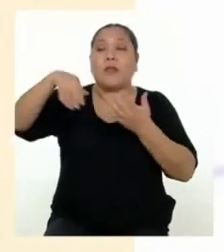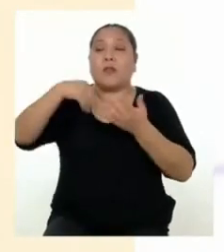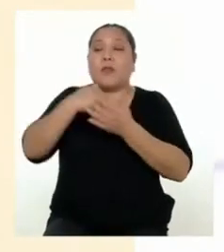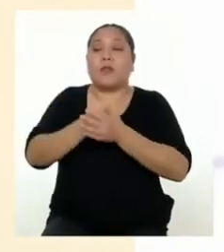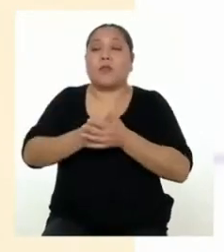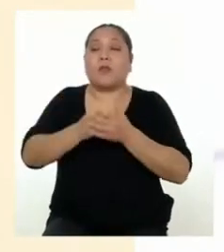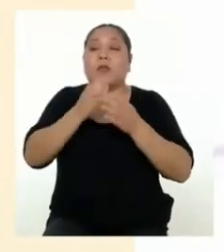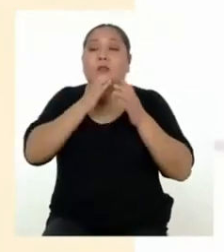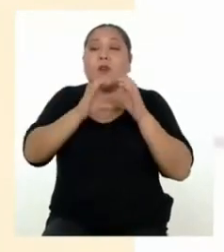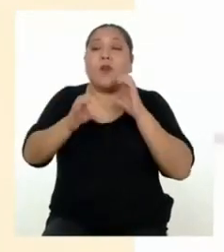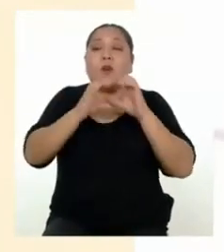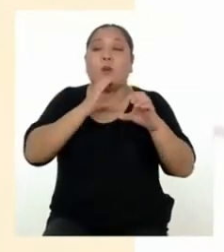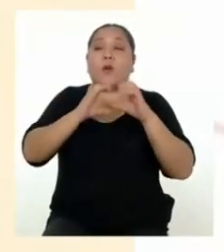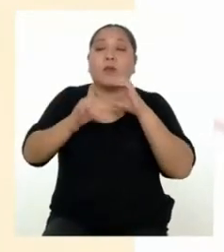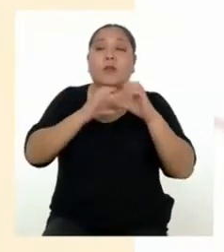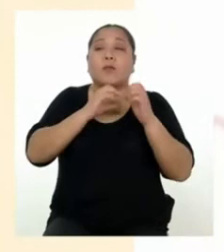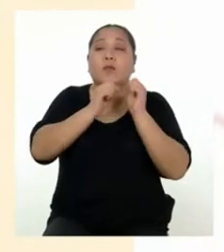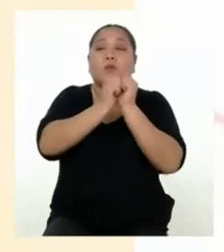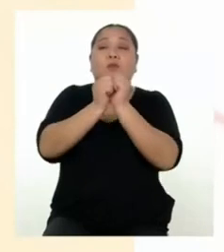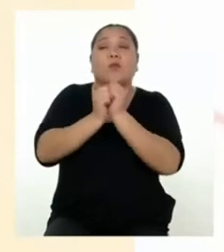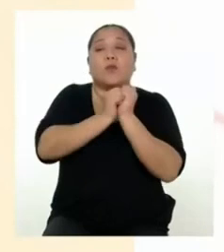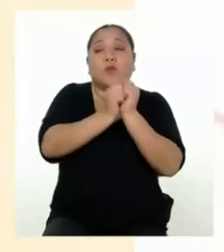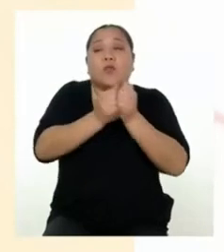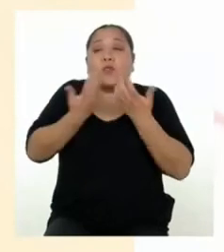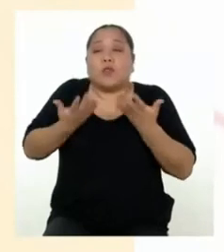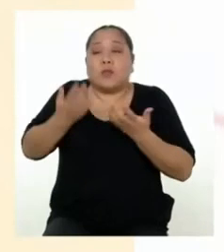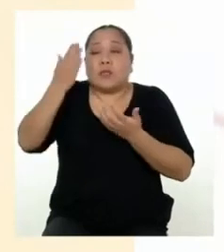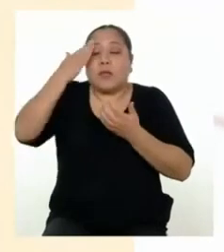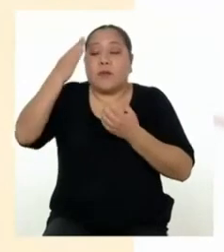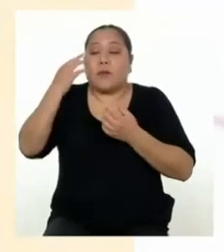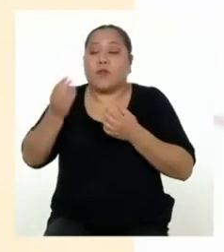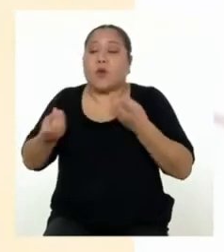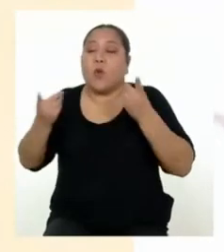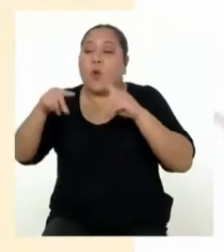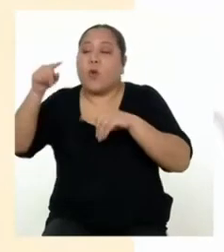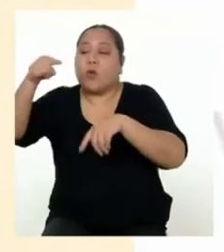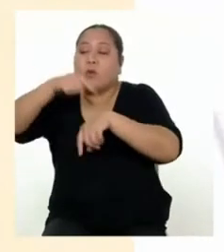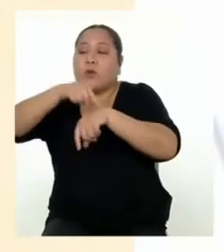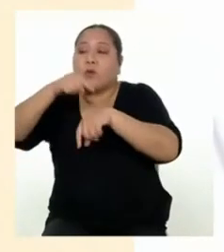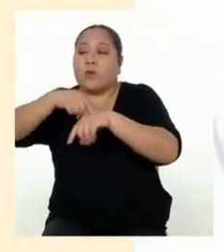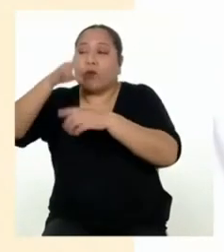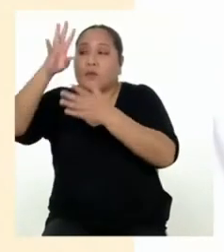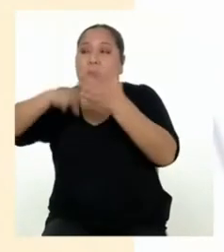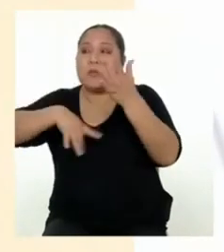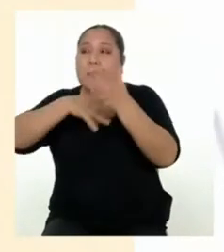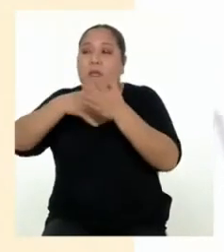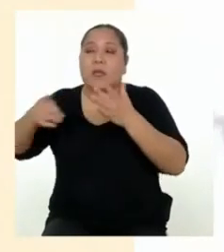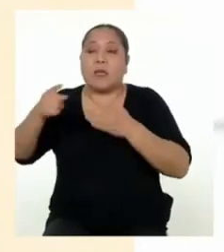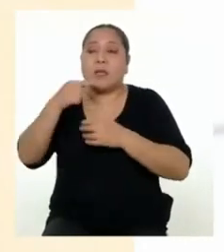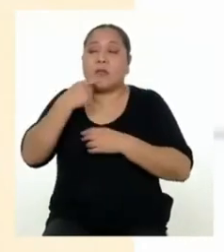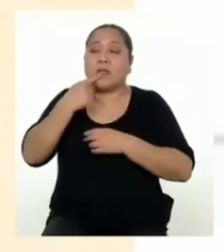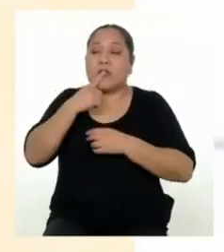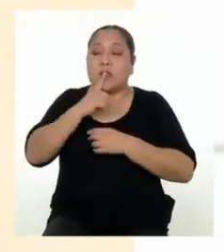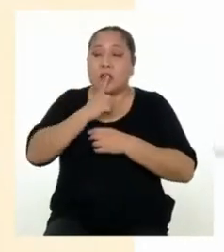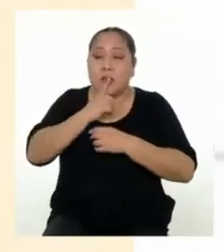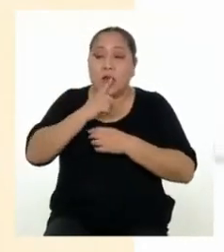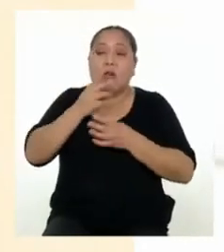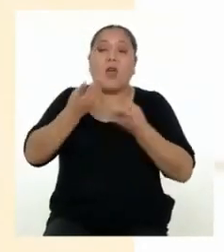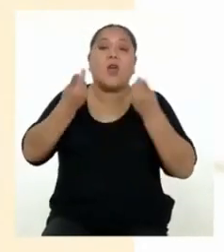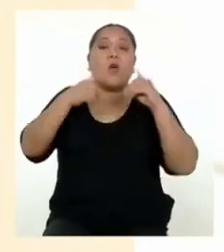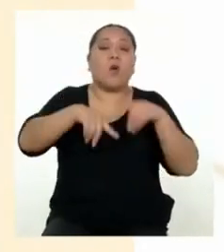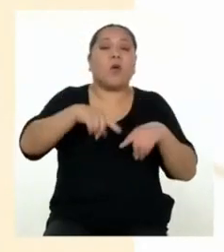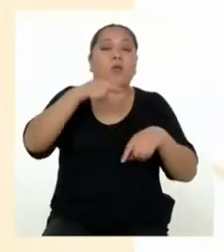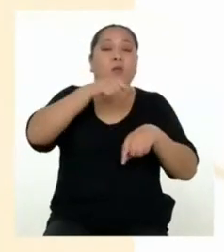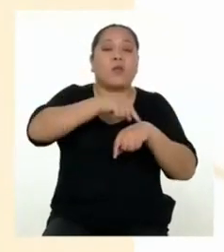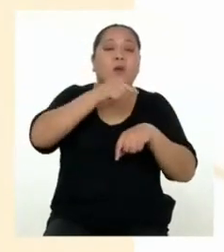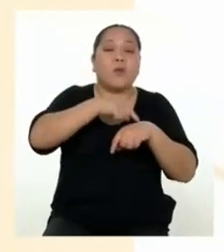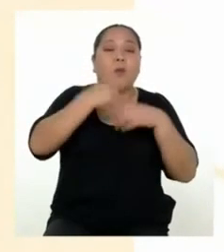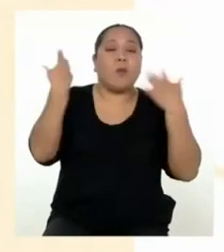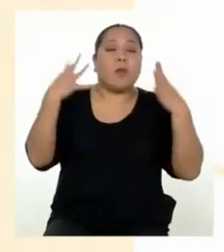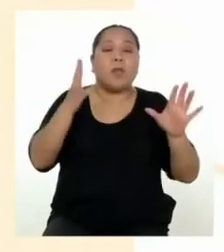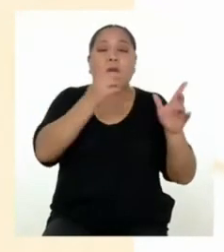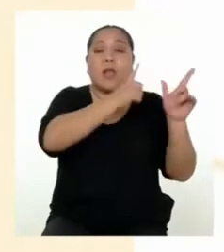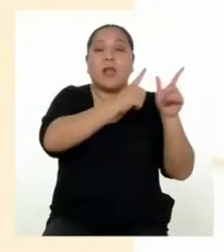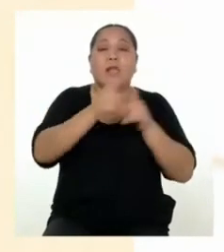juntos, sabremos en qué momento los demás necesitan silencio y qué momentos tenemos para compartir en familia.